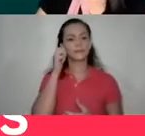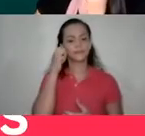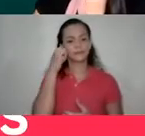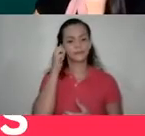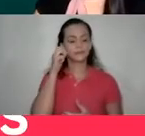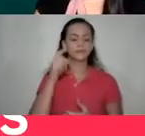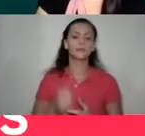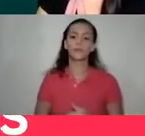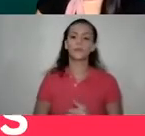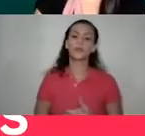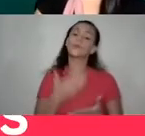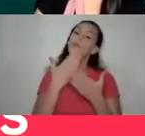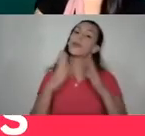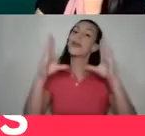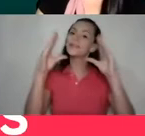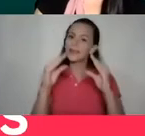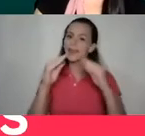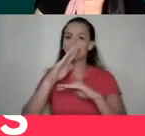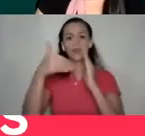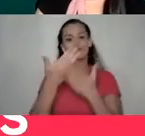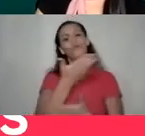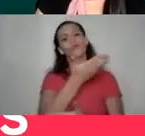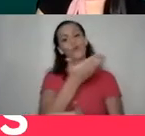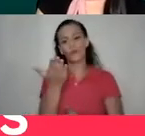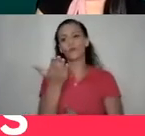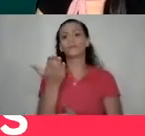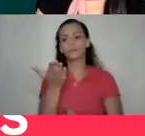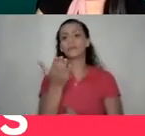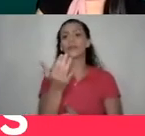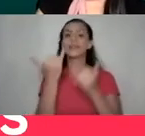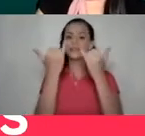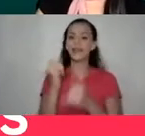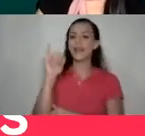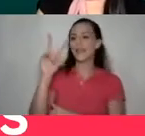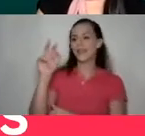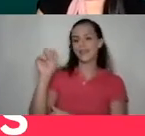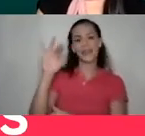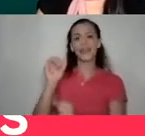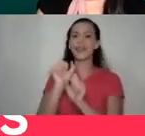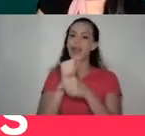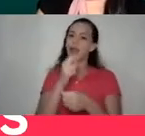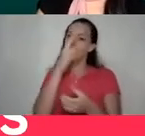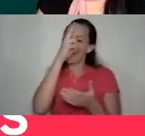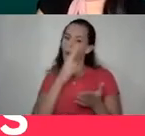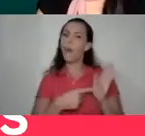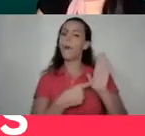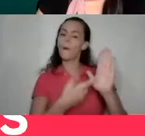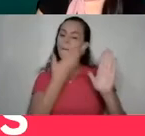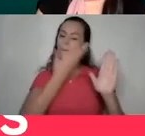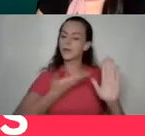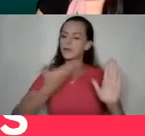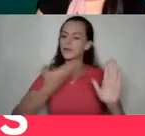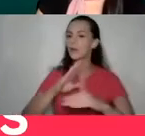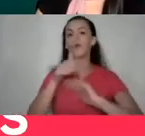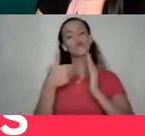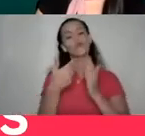Bien, muy buenas tardes a todos y todas. Ya Ivania nos ha hecho el gran honor de presentarnos. De todas maneras,